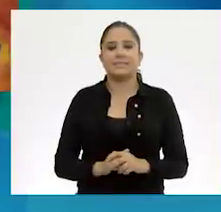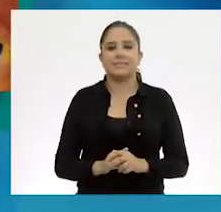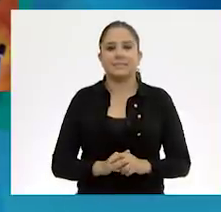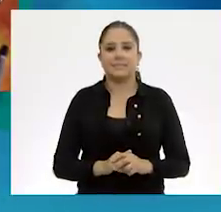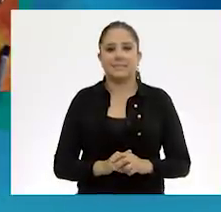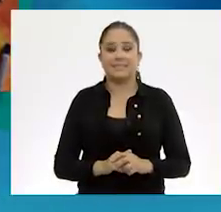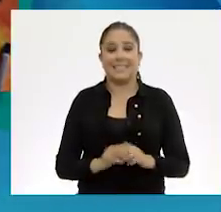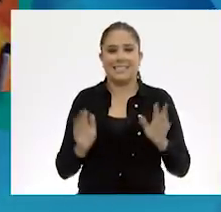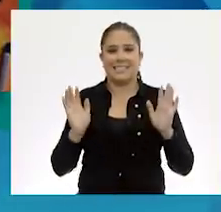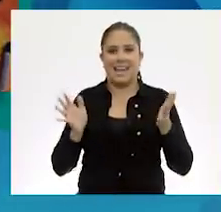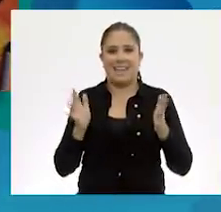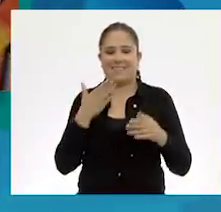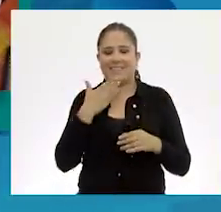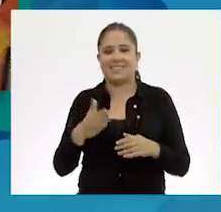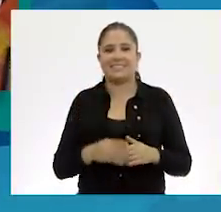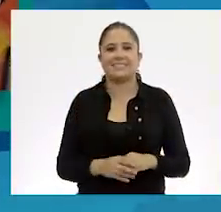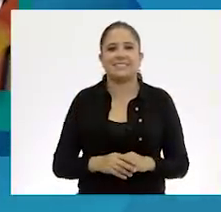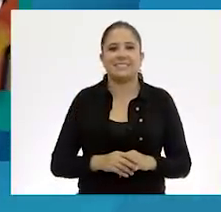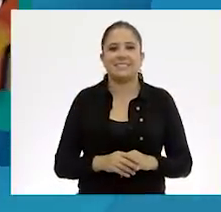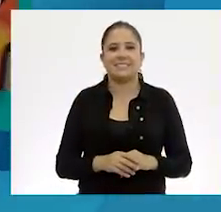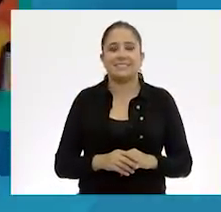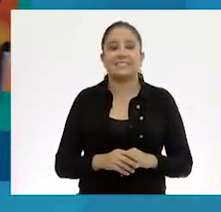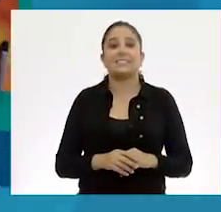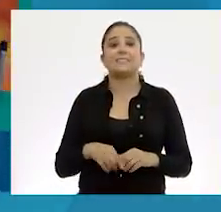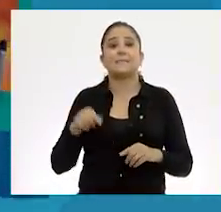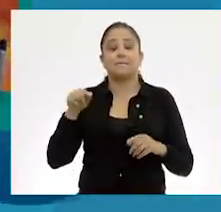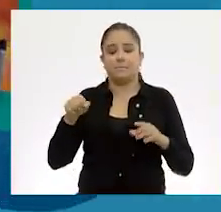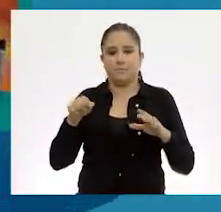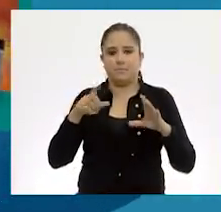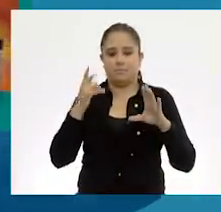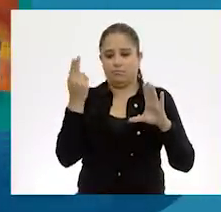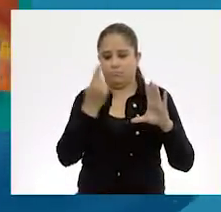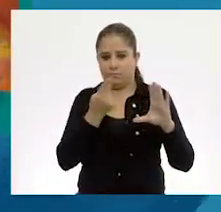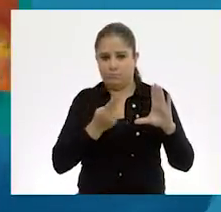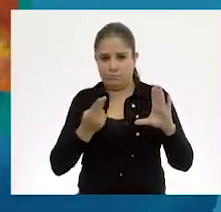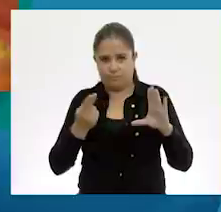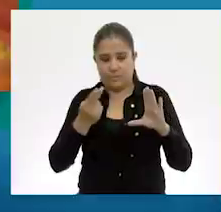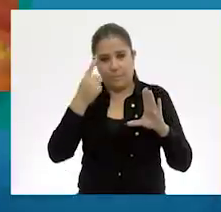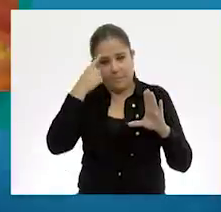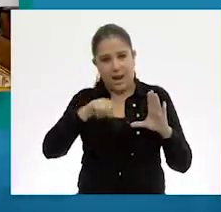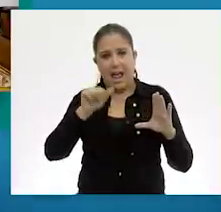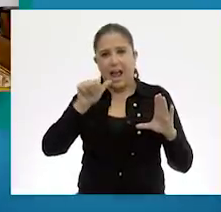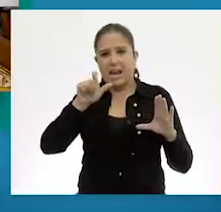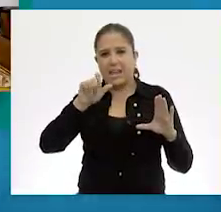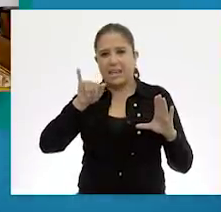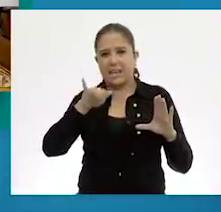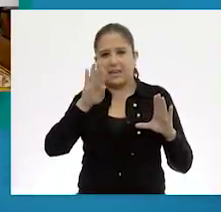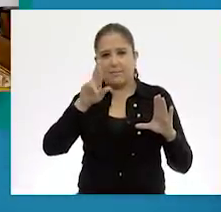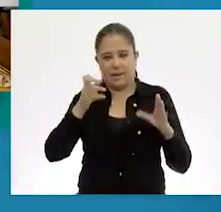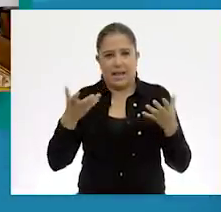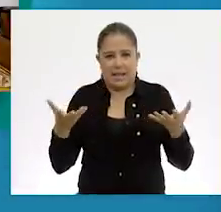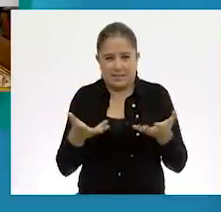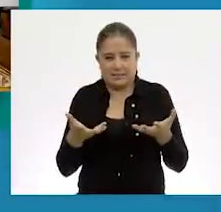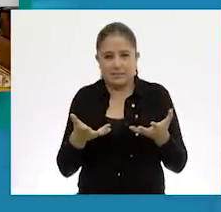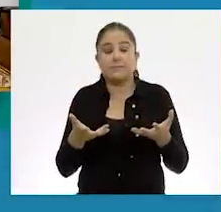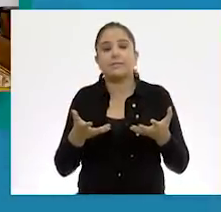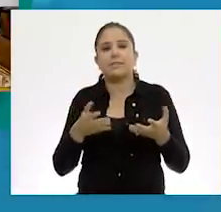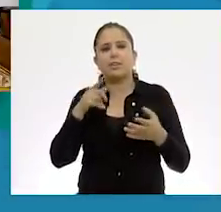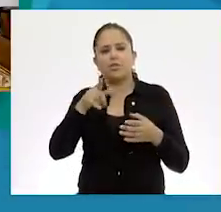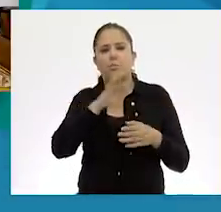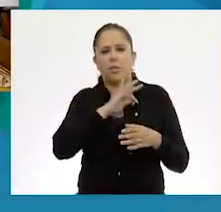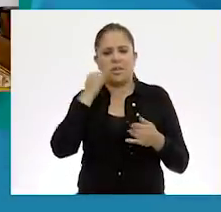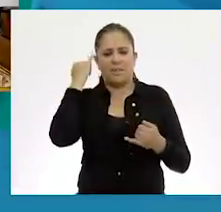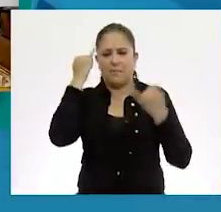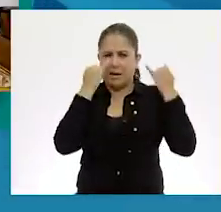De esta manera. Esta es la base principal del alibrije. A partir de aquí, puedes echar a